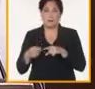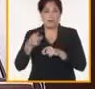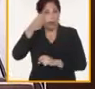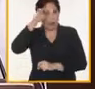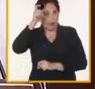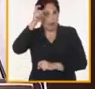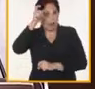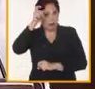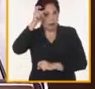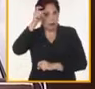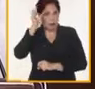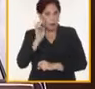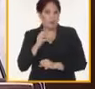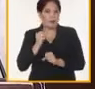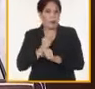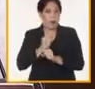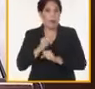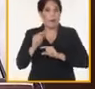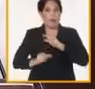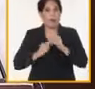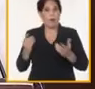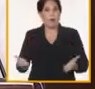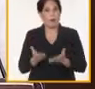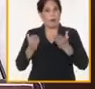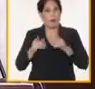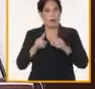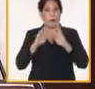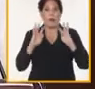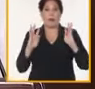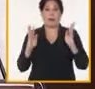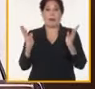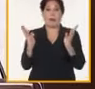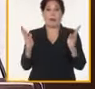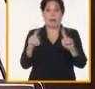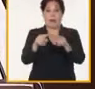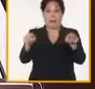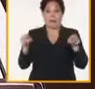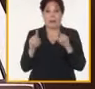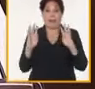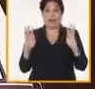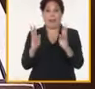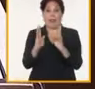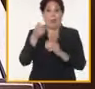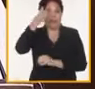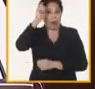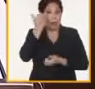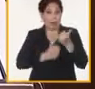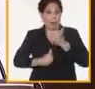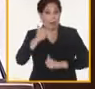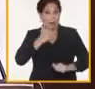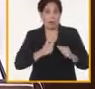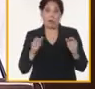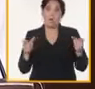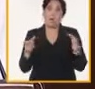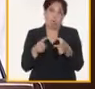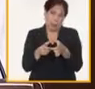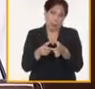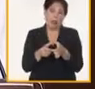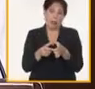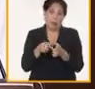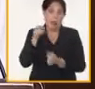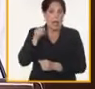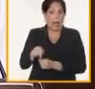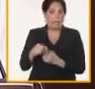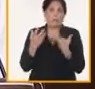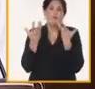vacuna, se trabaja en la recuperación de vaquería, así como en el mejoramiento genético. En esta rama, se manifiestan